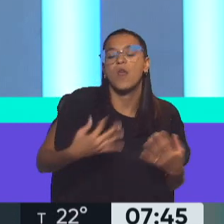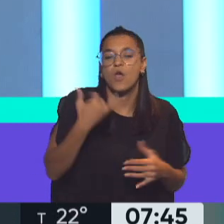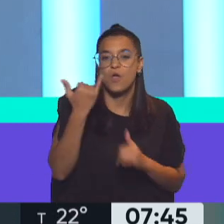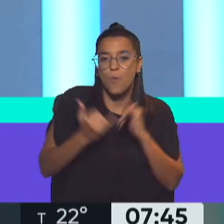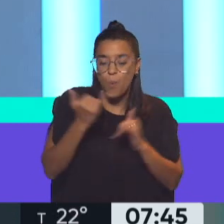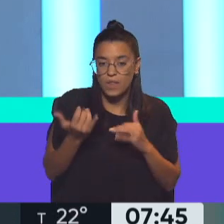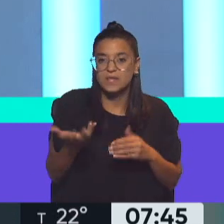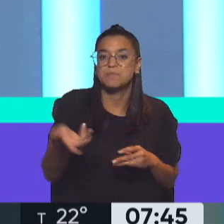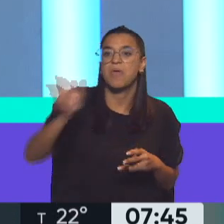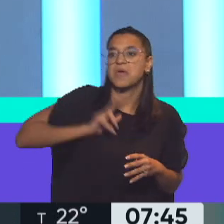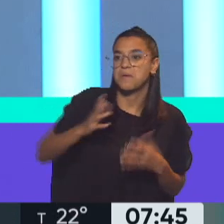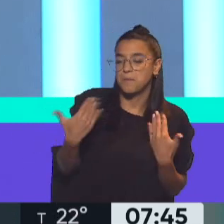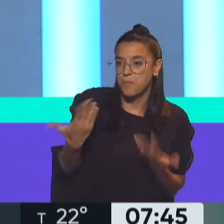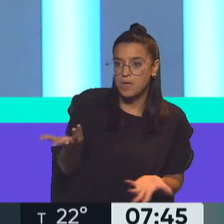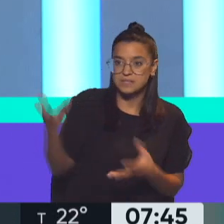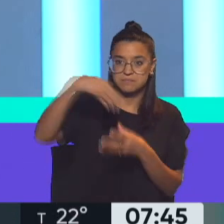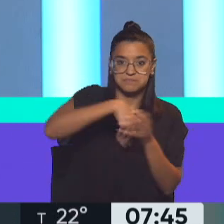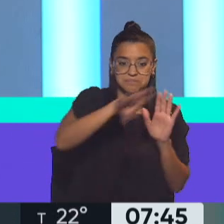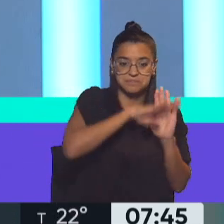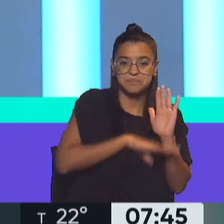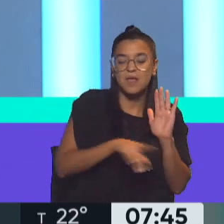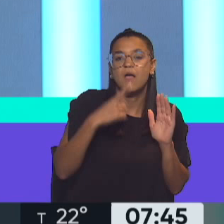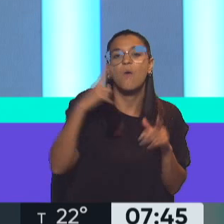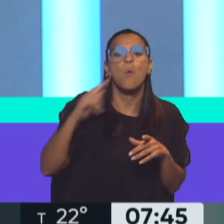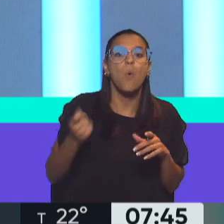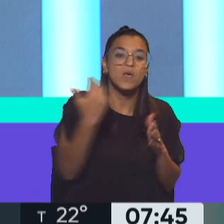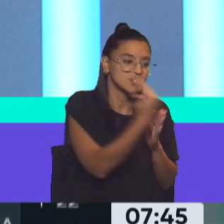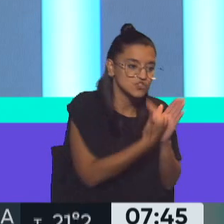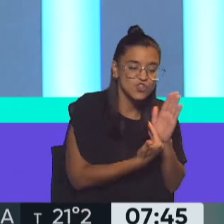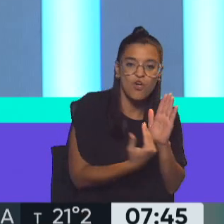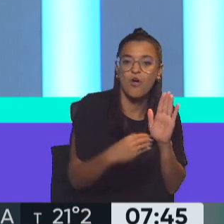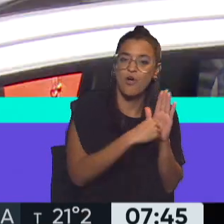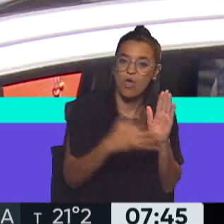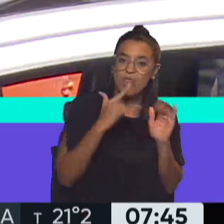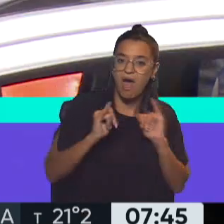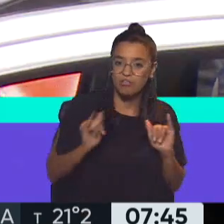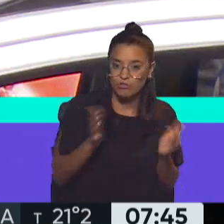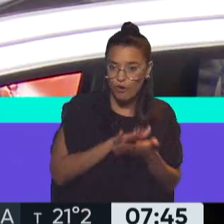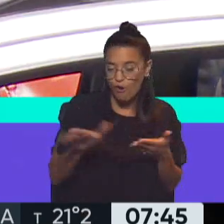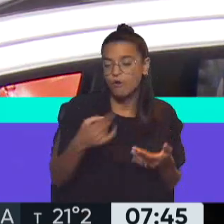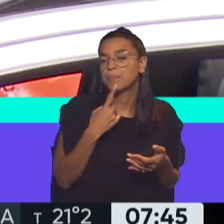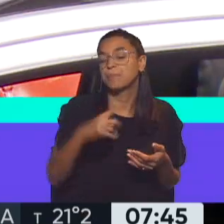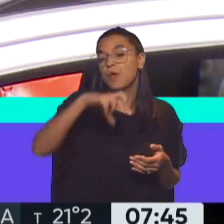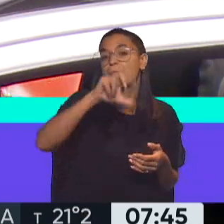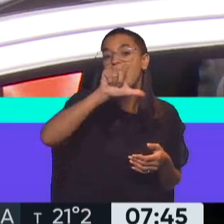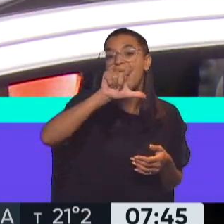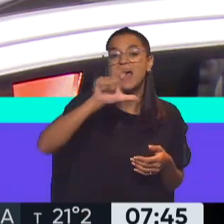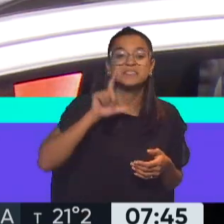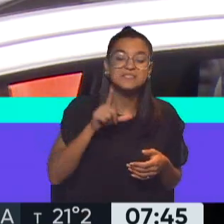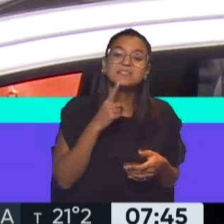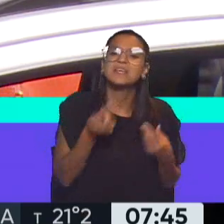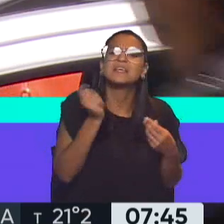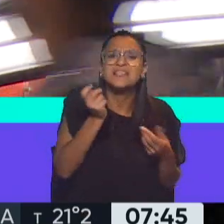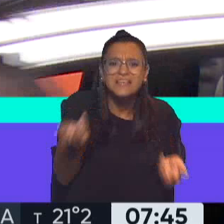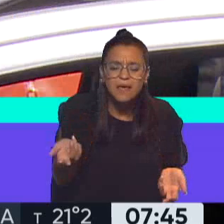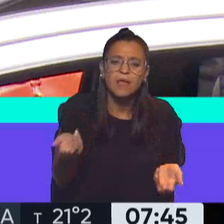decís? Quizás pueda ser testigo del juicio. La verdad que están hablando de un caso Palazzi. Evidentemente, si es